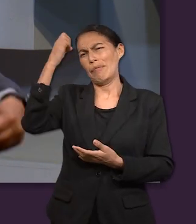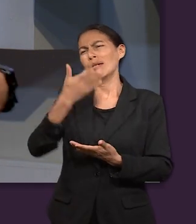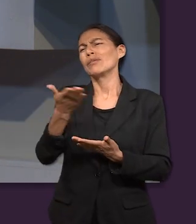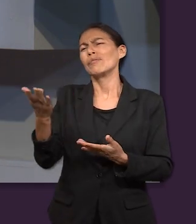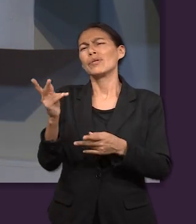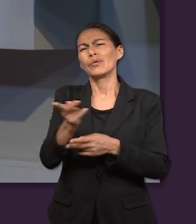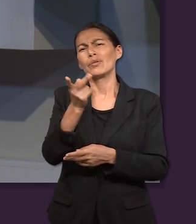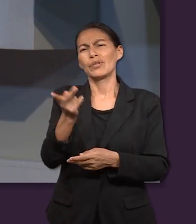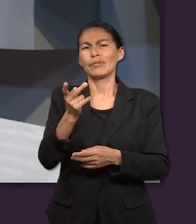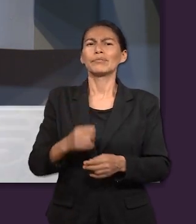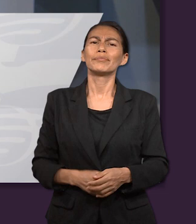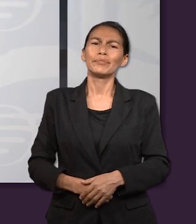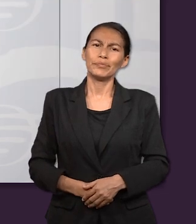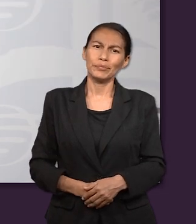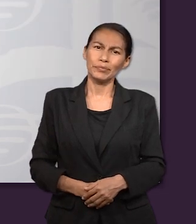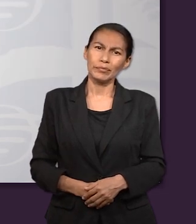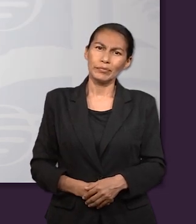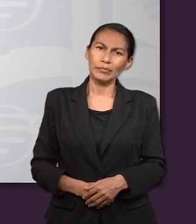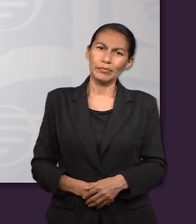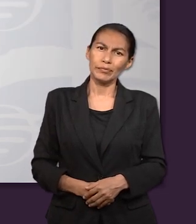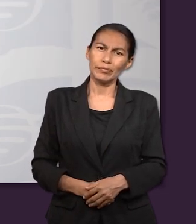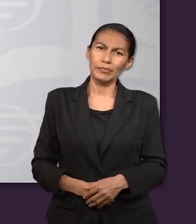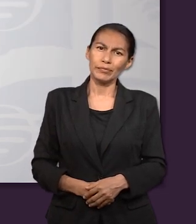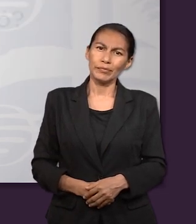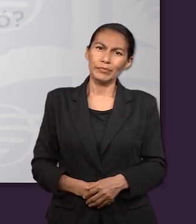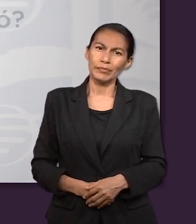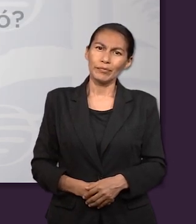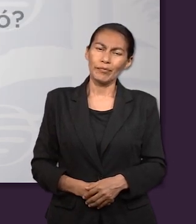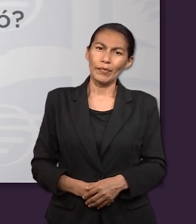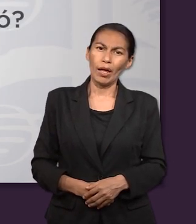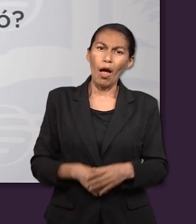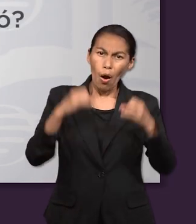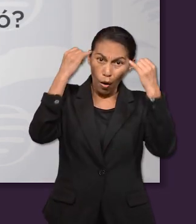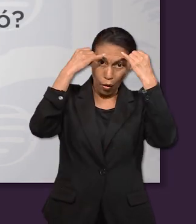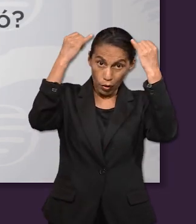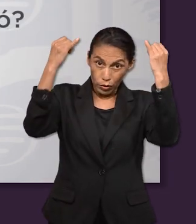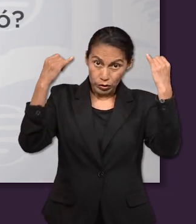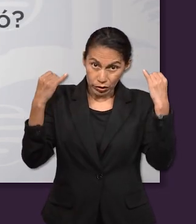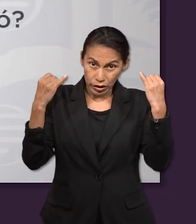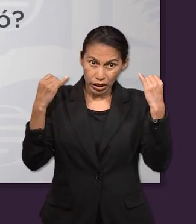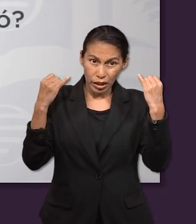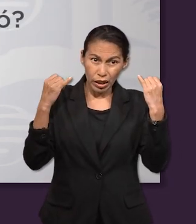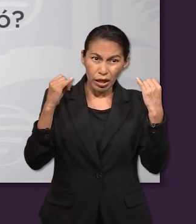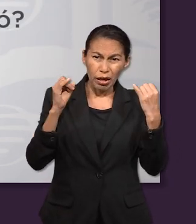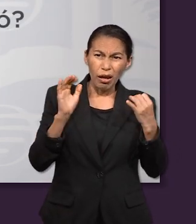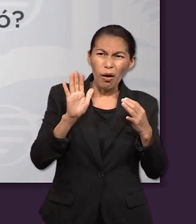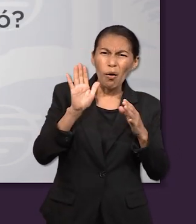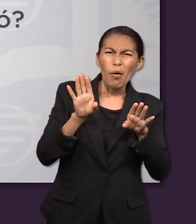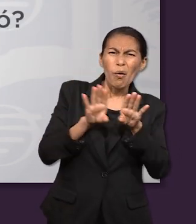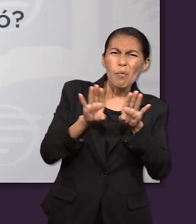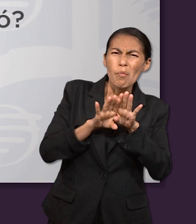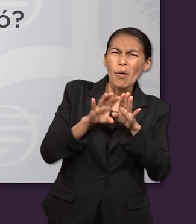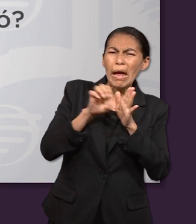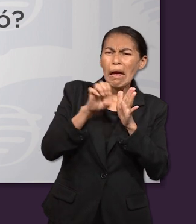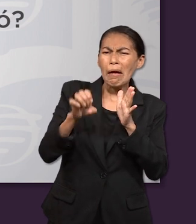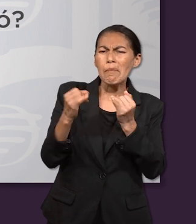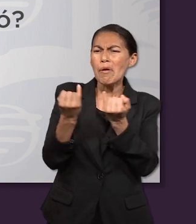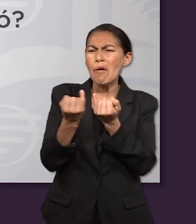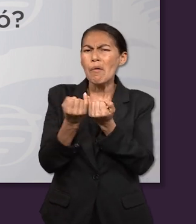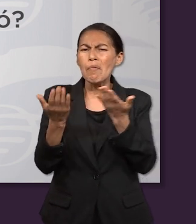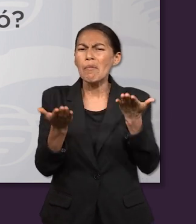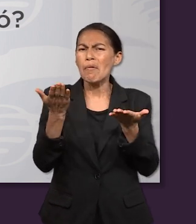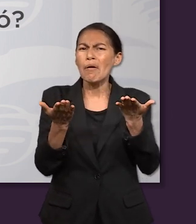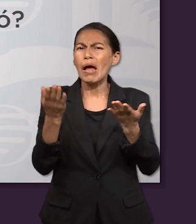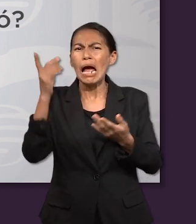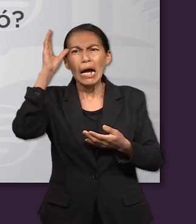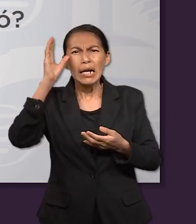exponer. Quisiera hacerle la pregunta. Y la pregunta es, ¿de qué manera podemos ver en José una especie de